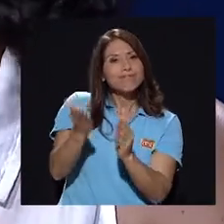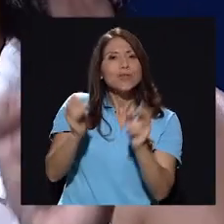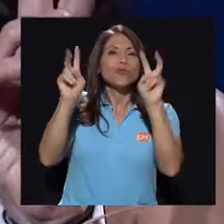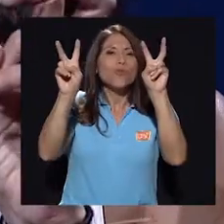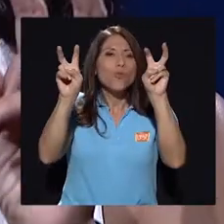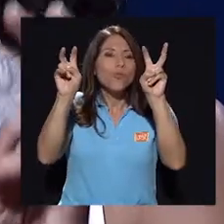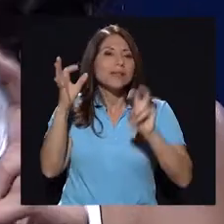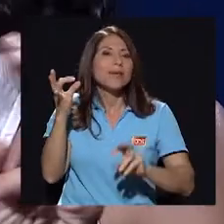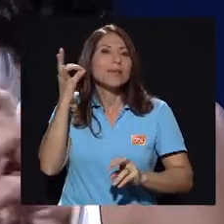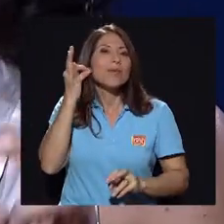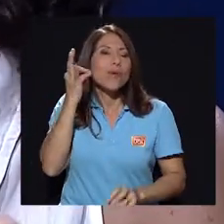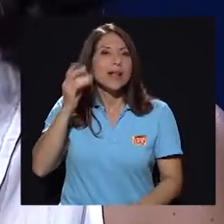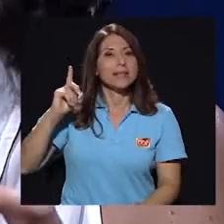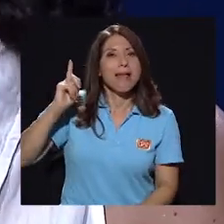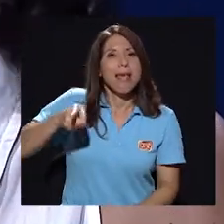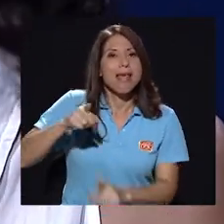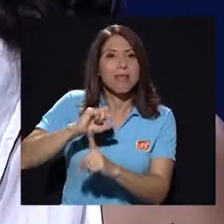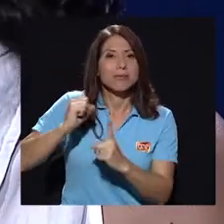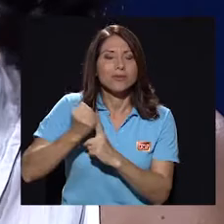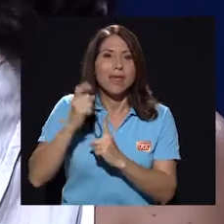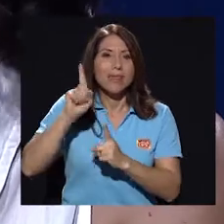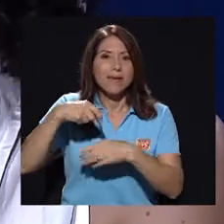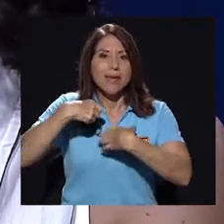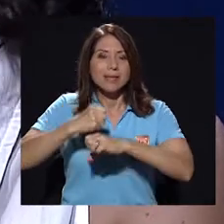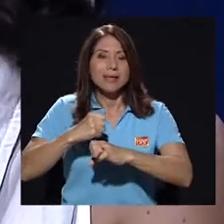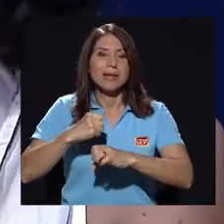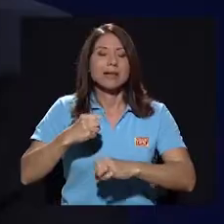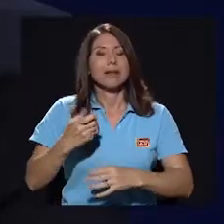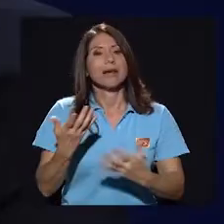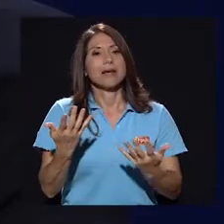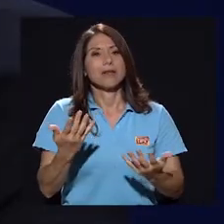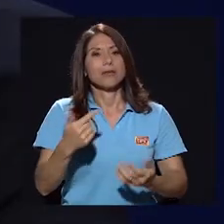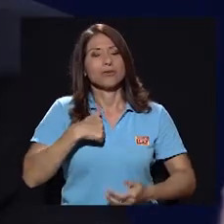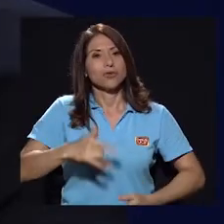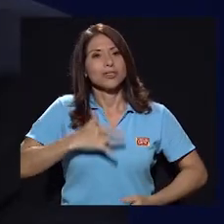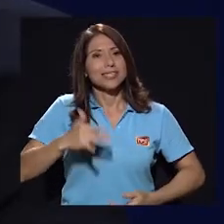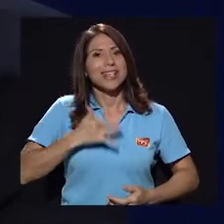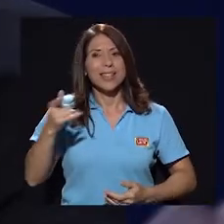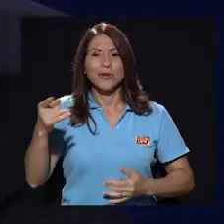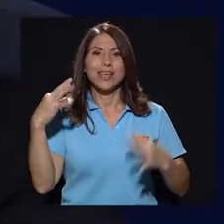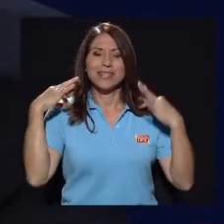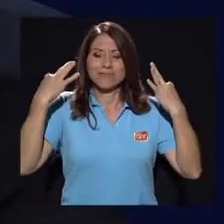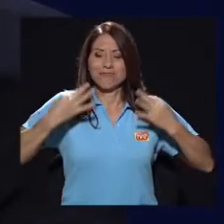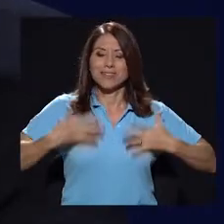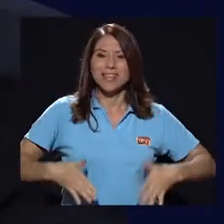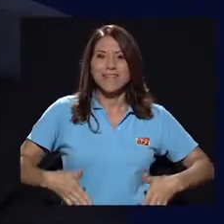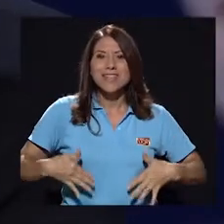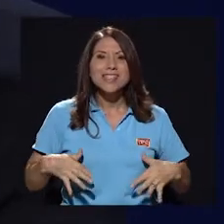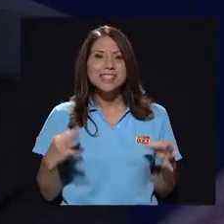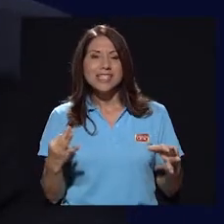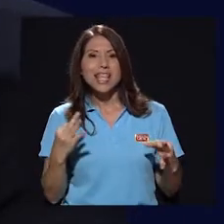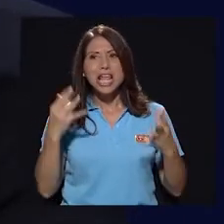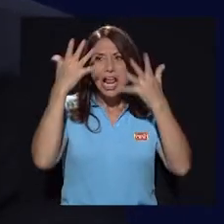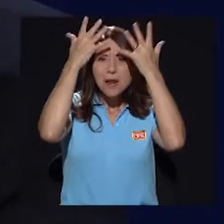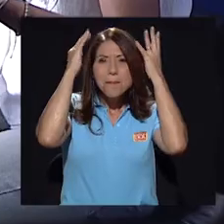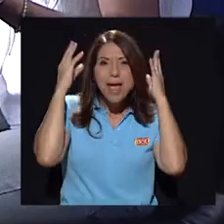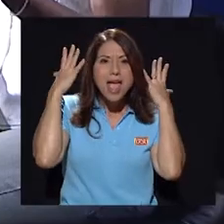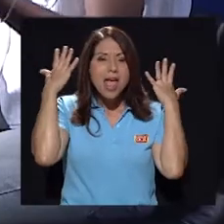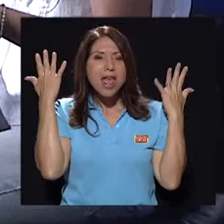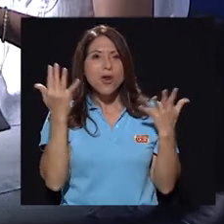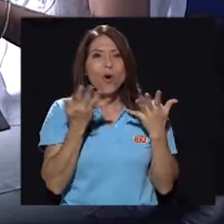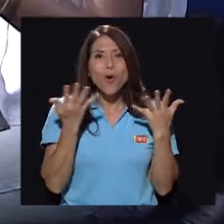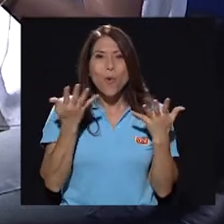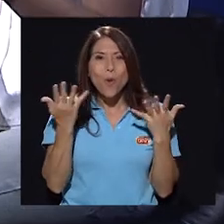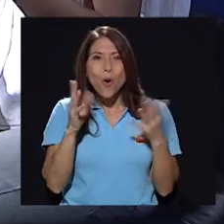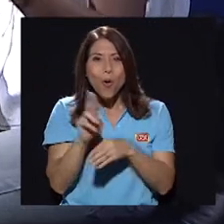supuestamente, verdad, de impuesto por la sociedad tenemos que hacer y por eso siento yo que se visten como se visten y por eso se ponen el pelo como